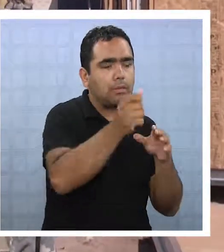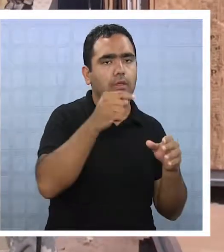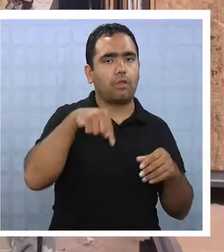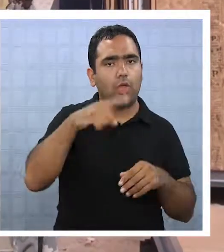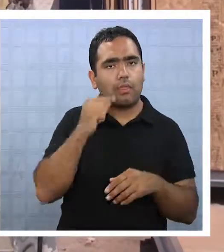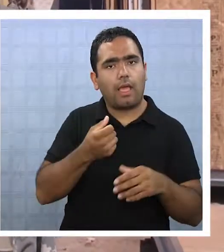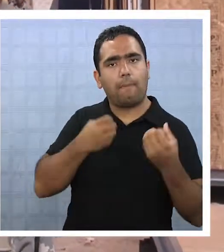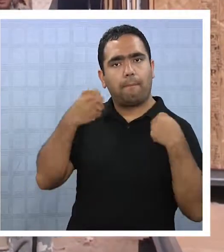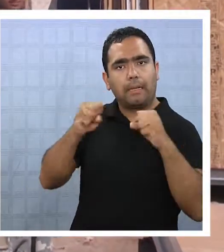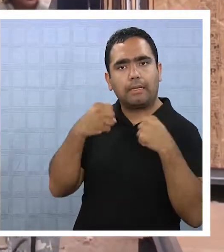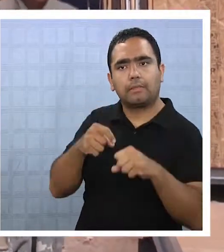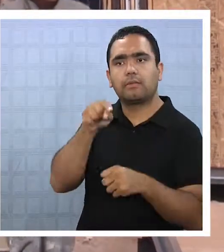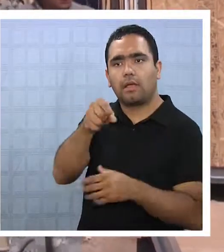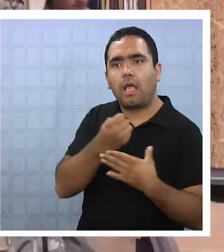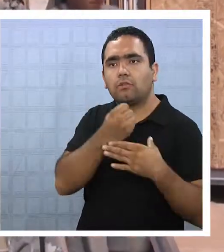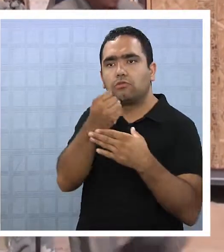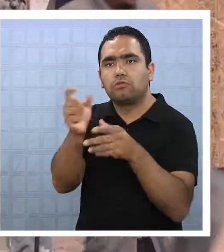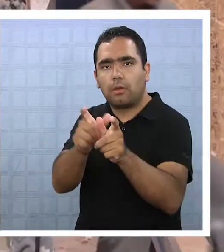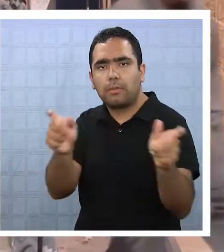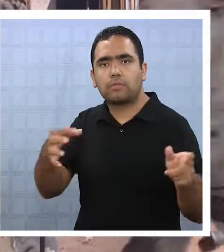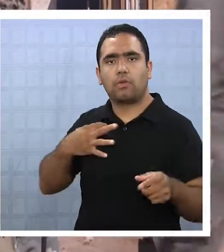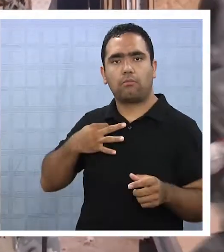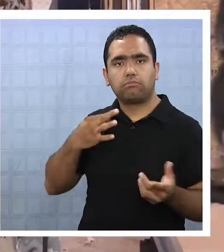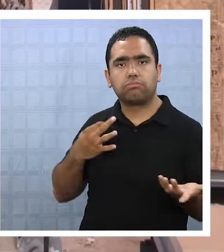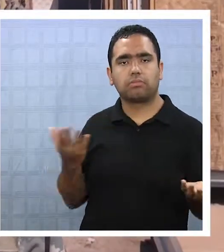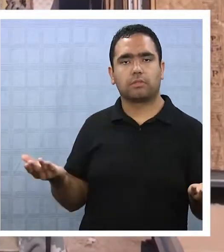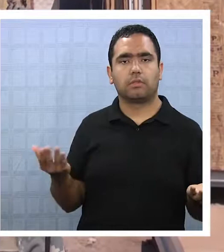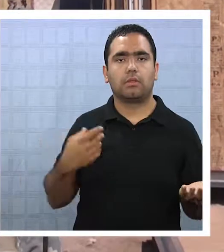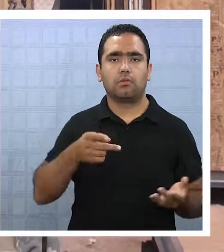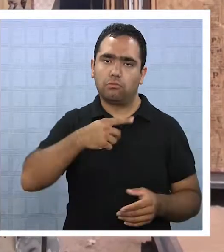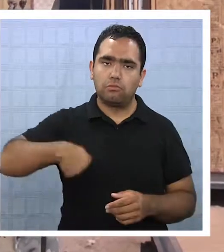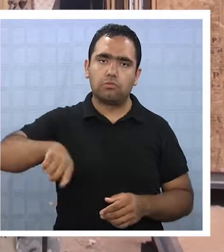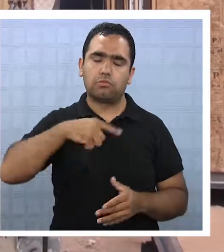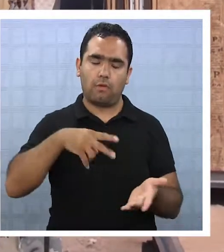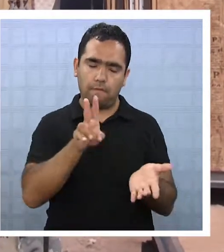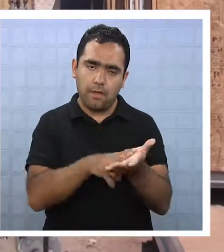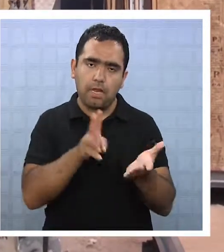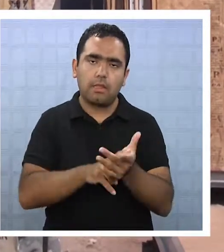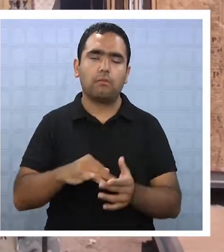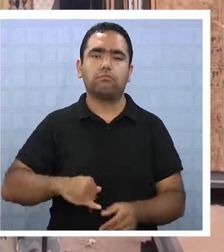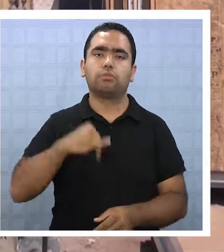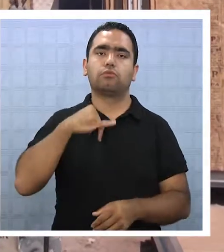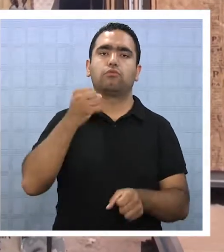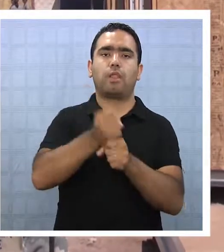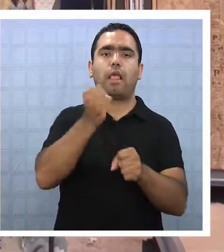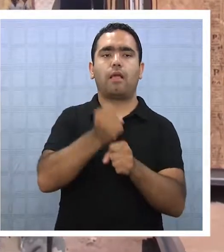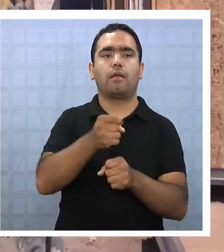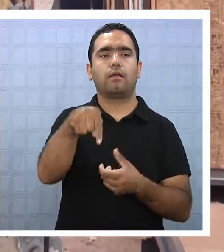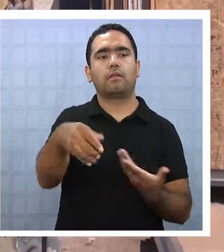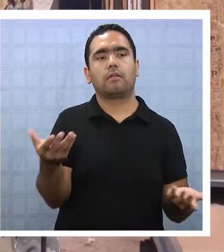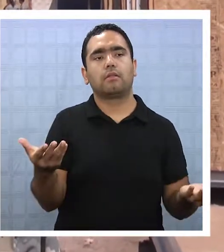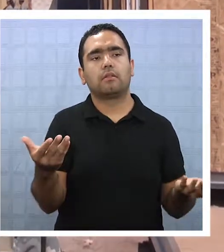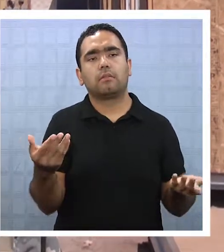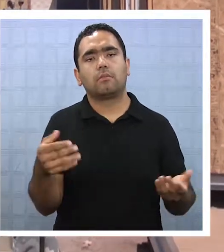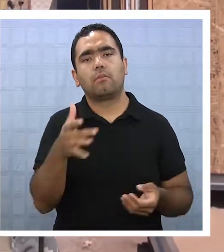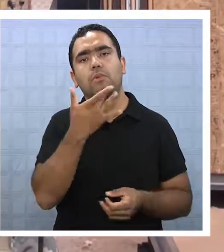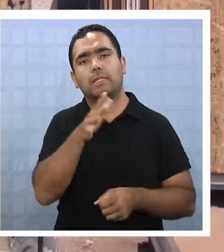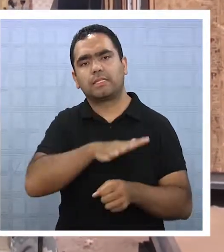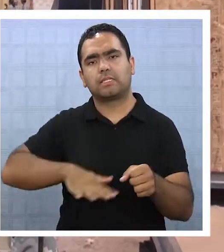las tenemos que poner en práctica ayudando a la ciudadanía. Para nosotros es un verdadero orgullo trabajar acá,